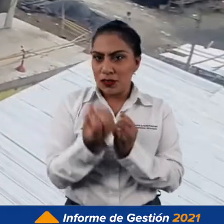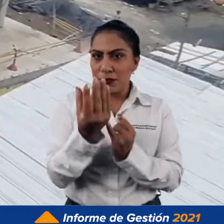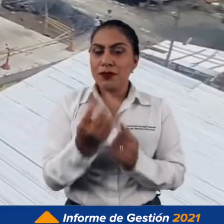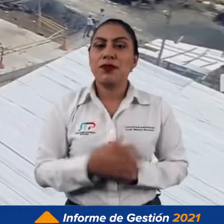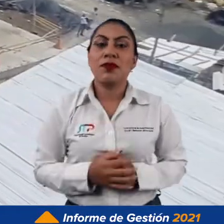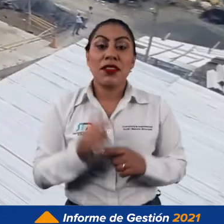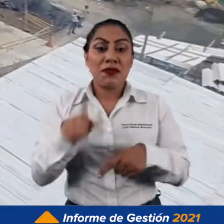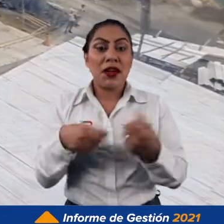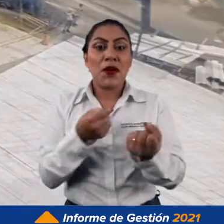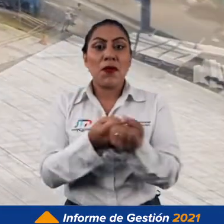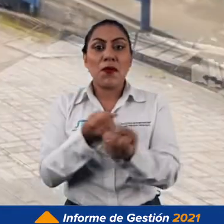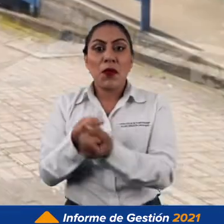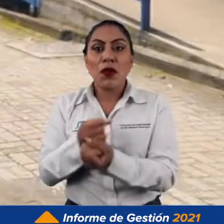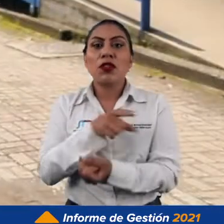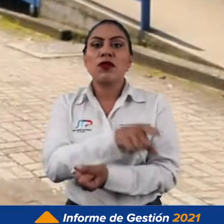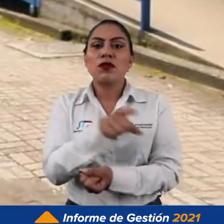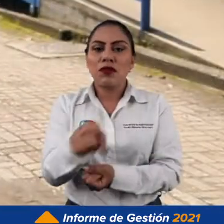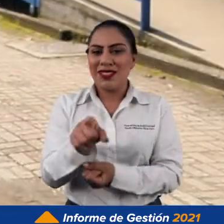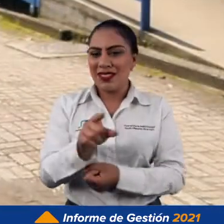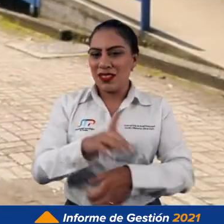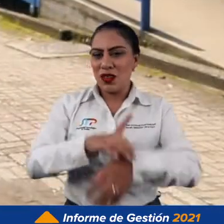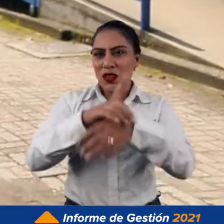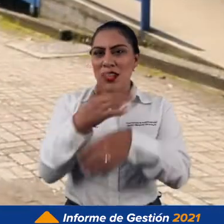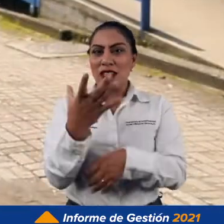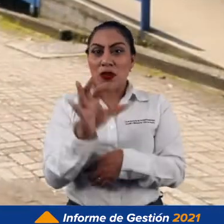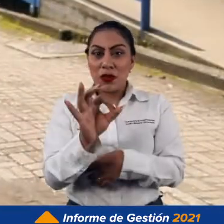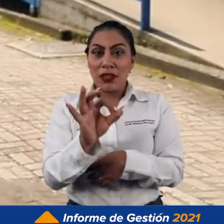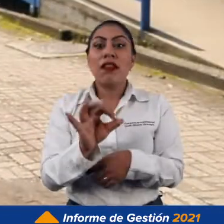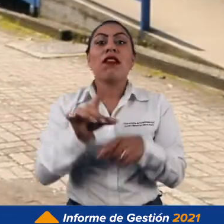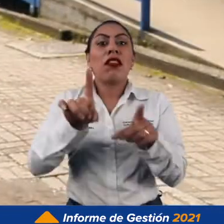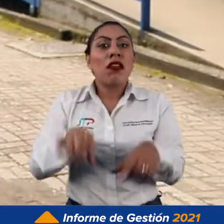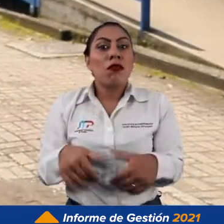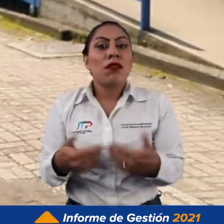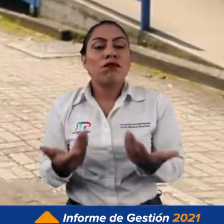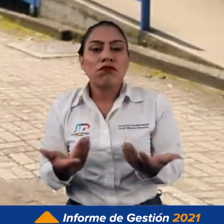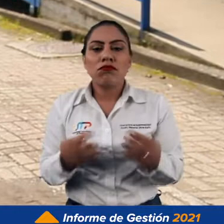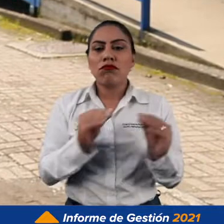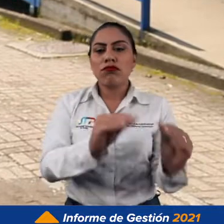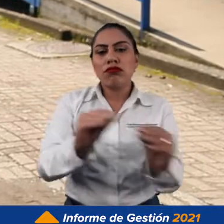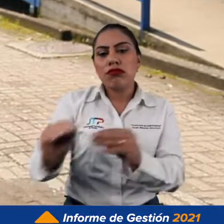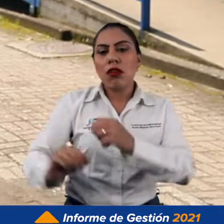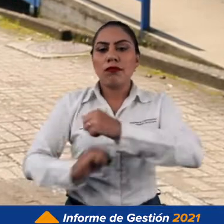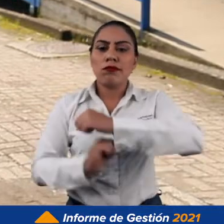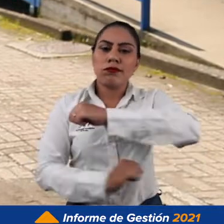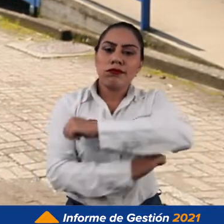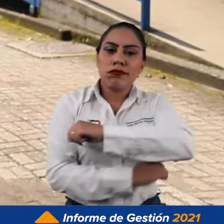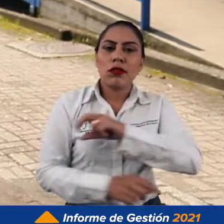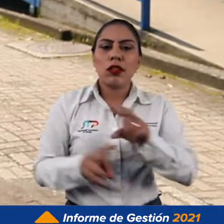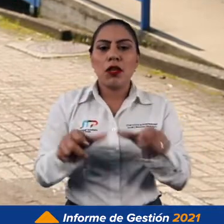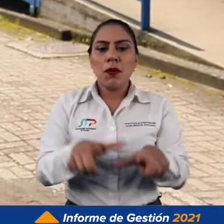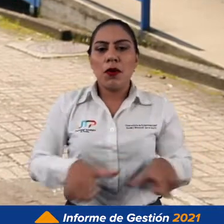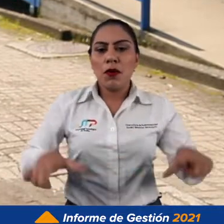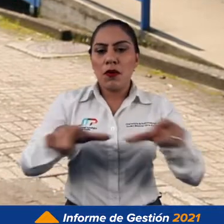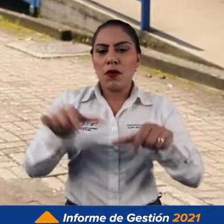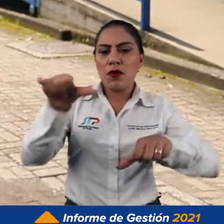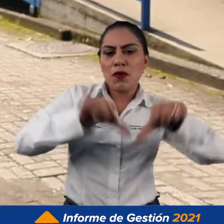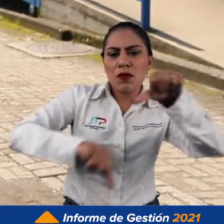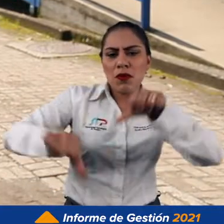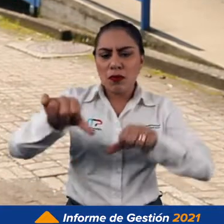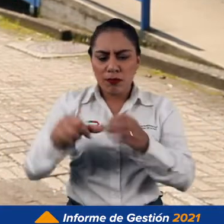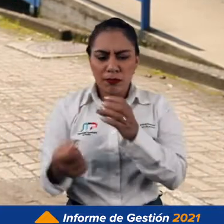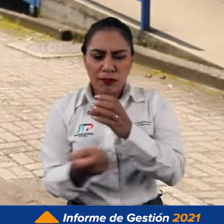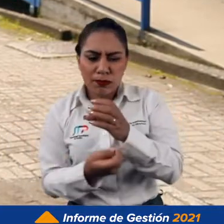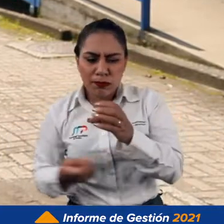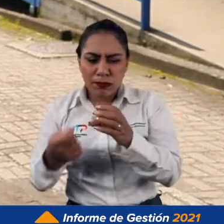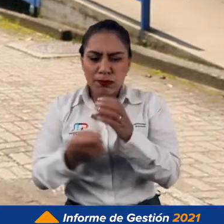Agroindustria, apoyar la formación de 50 doctores y el fortalecimiento de las capacidades instaladas del Laboratorio de